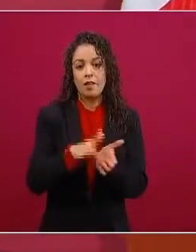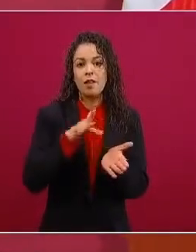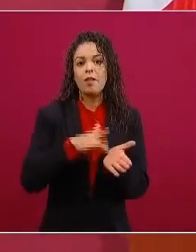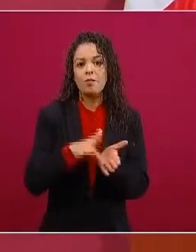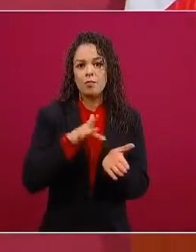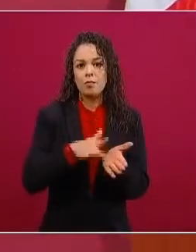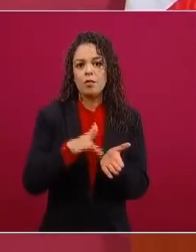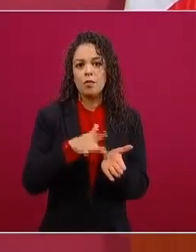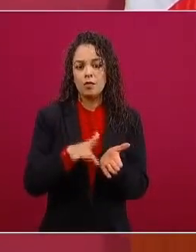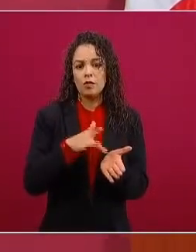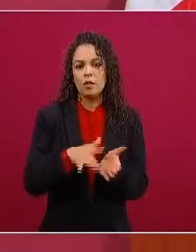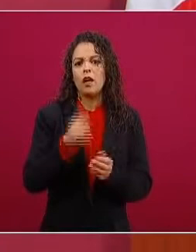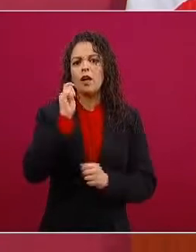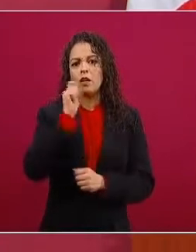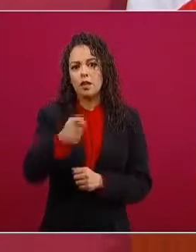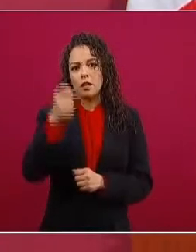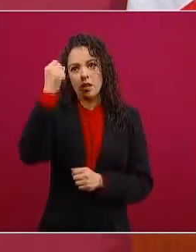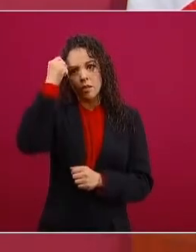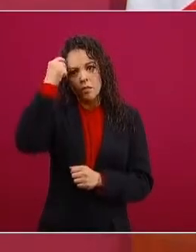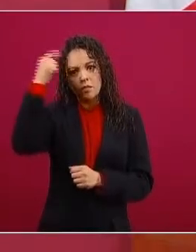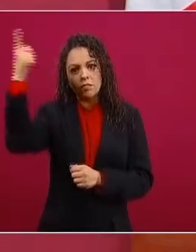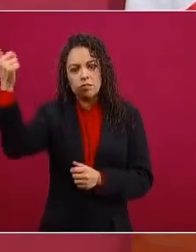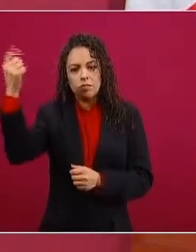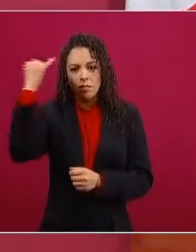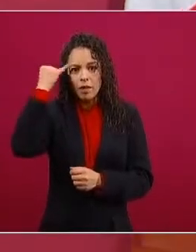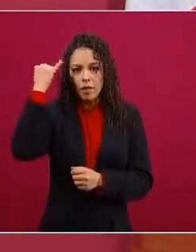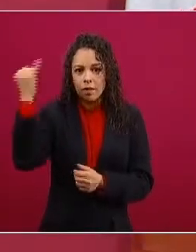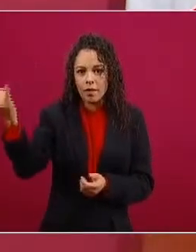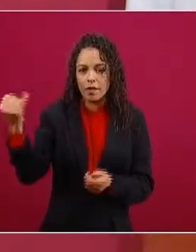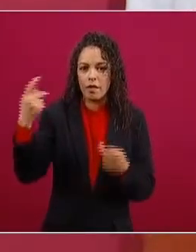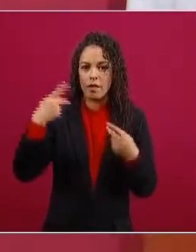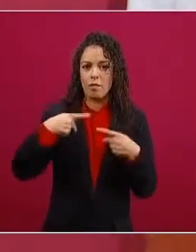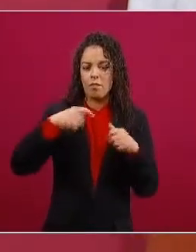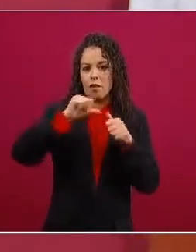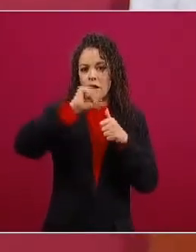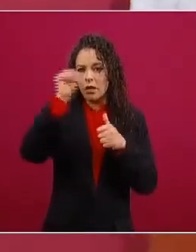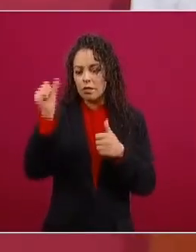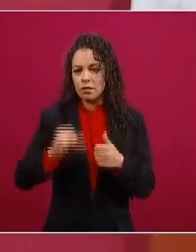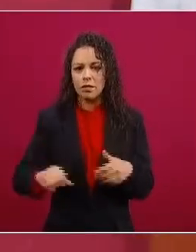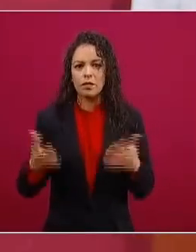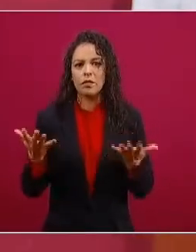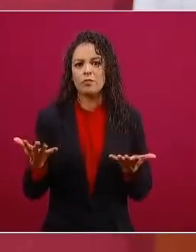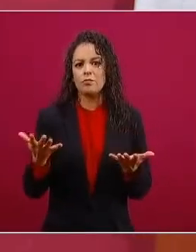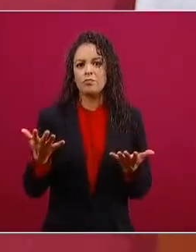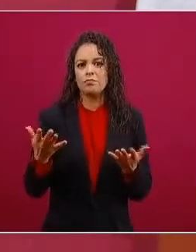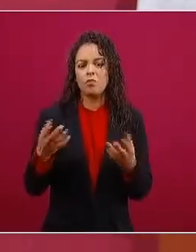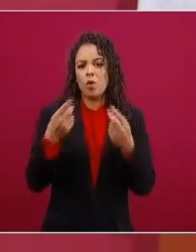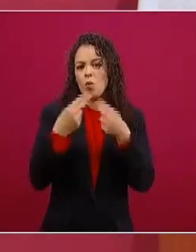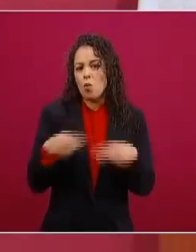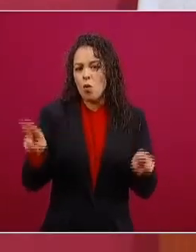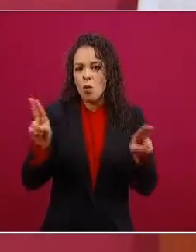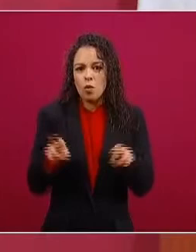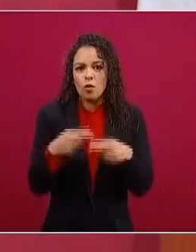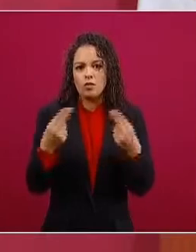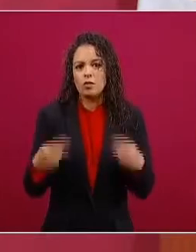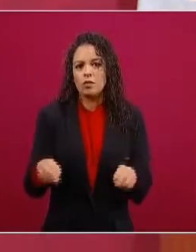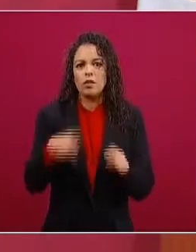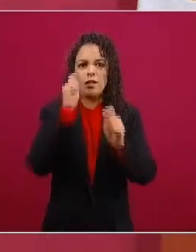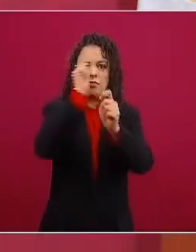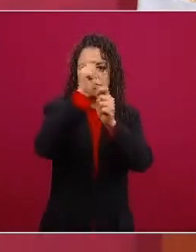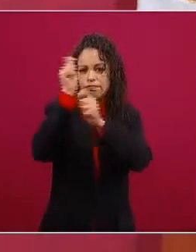a los artistas a los músicos pintores escultores